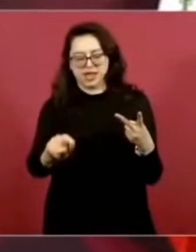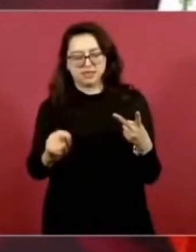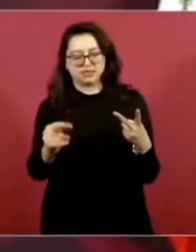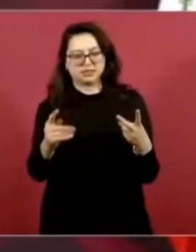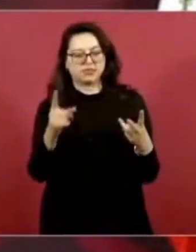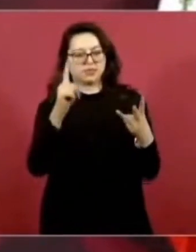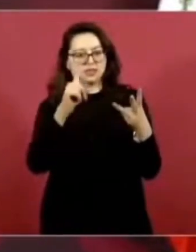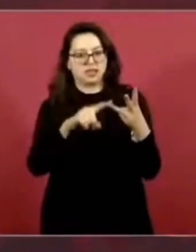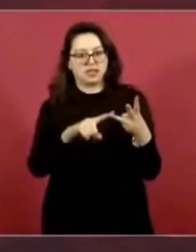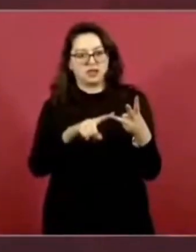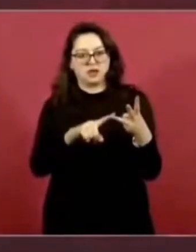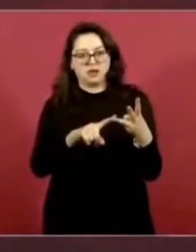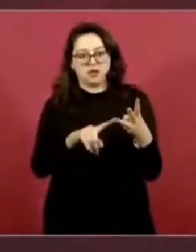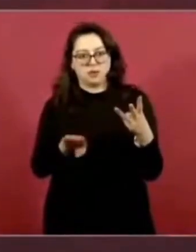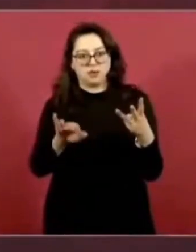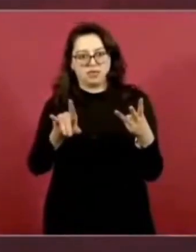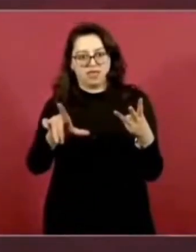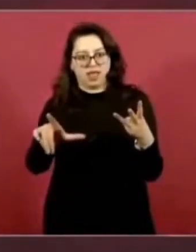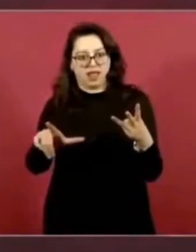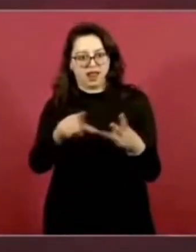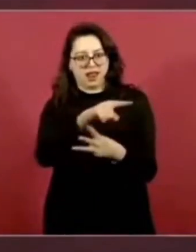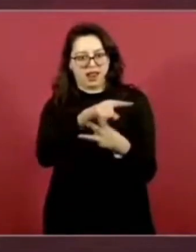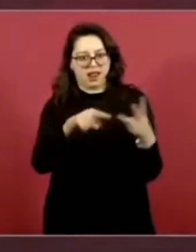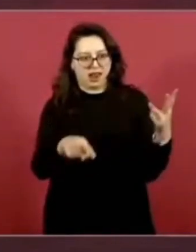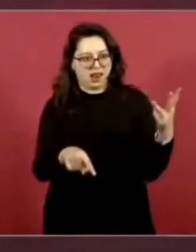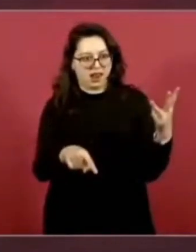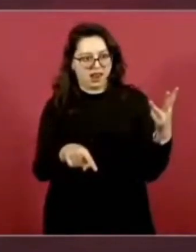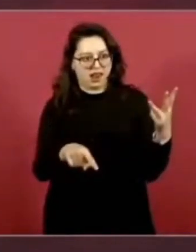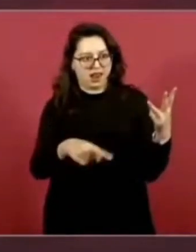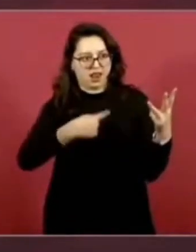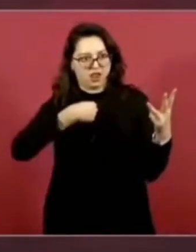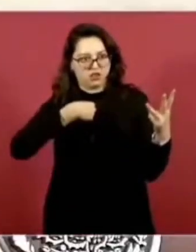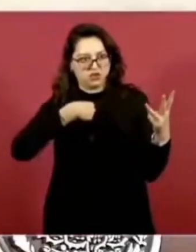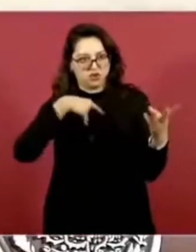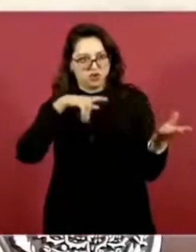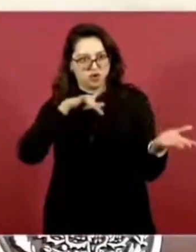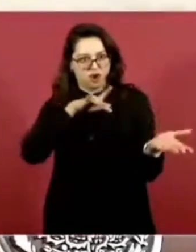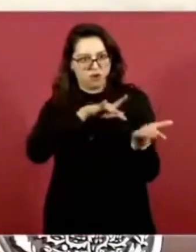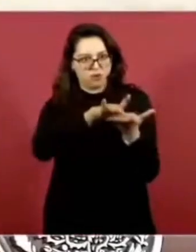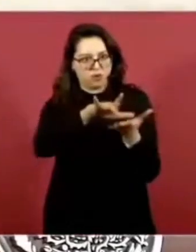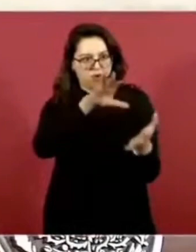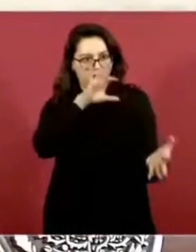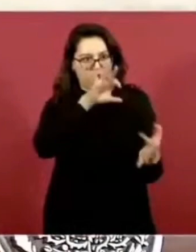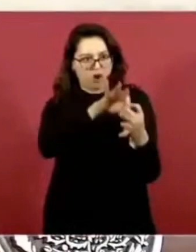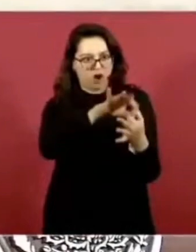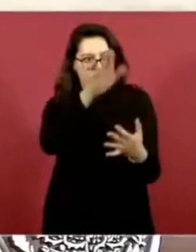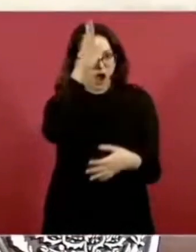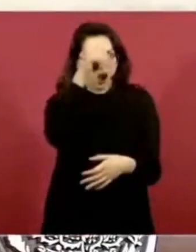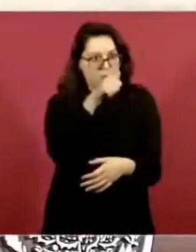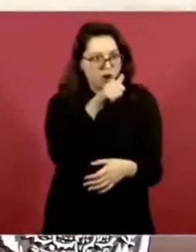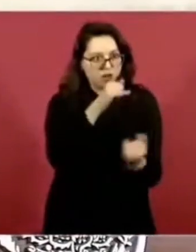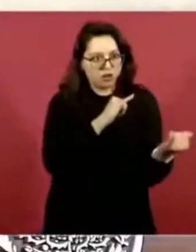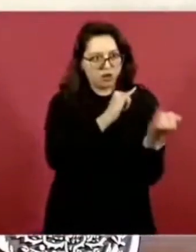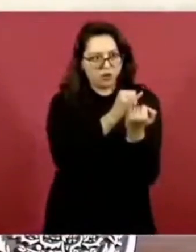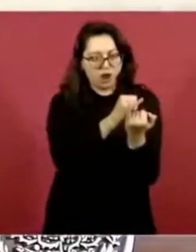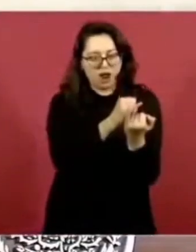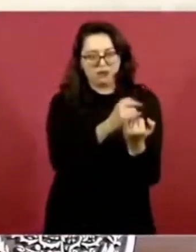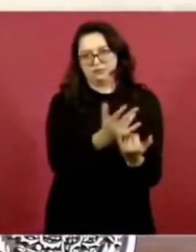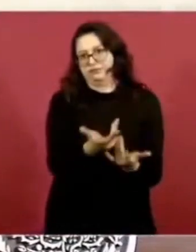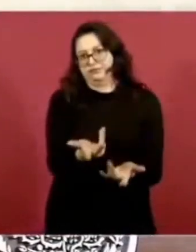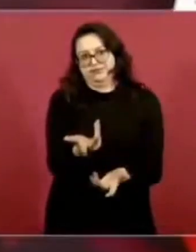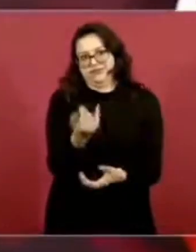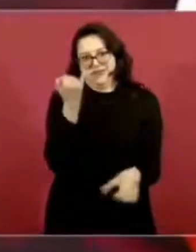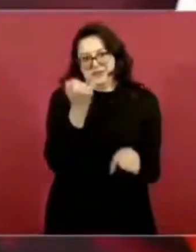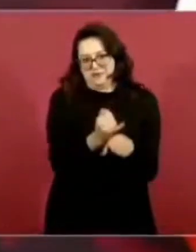De Videla. ¿Compararía a Javier Milei con ellos? No. Tiene ese